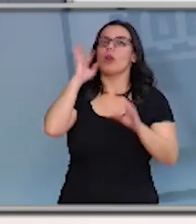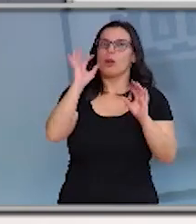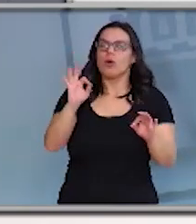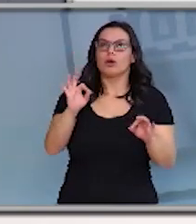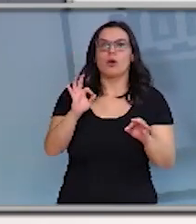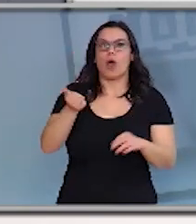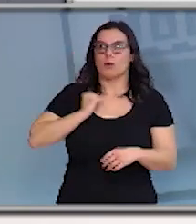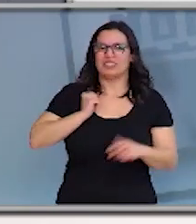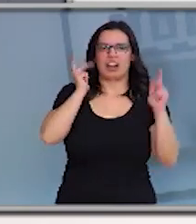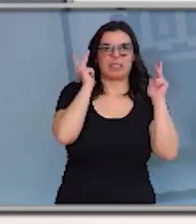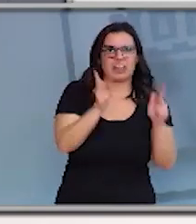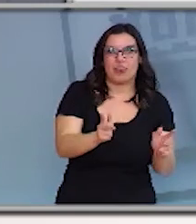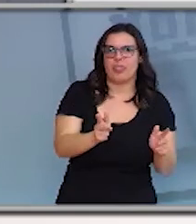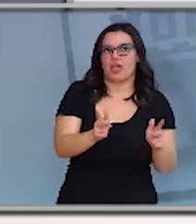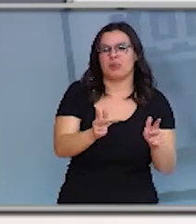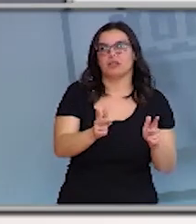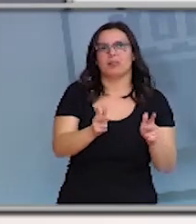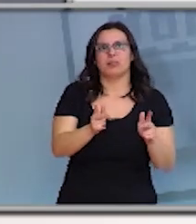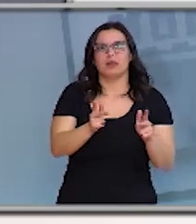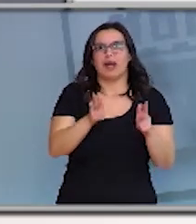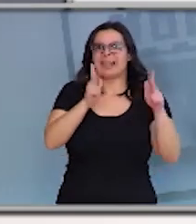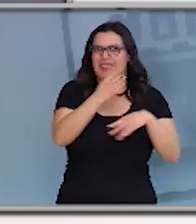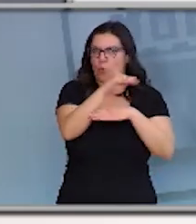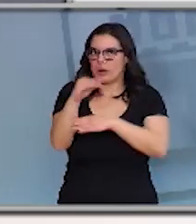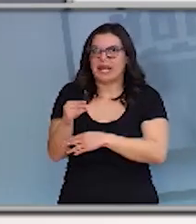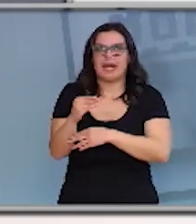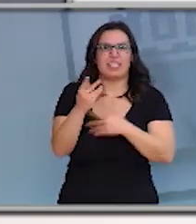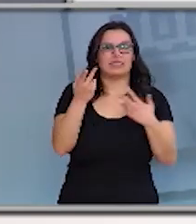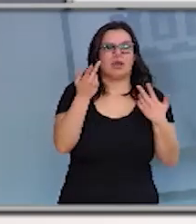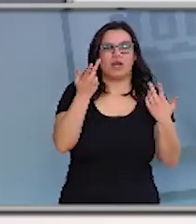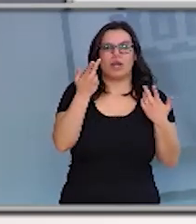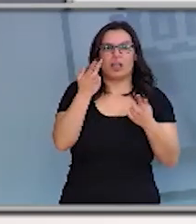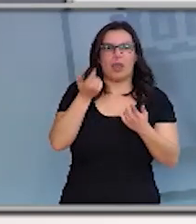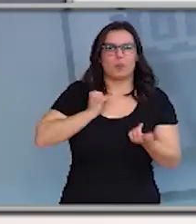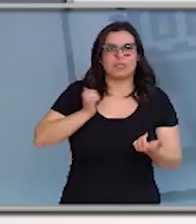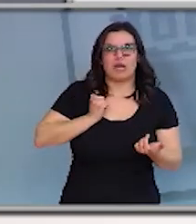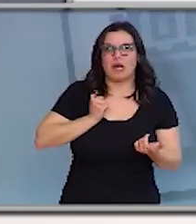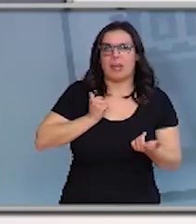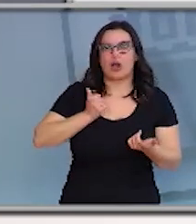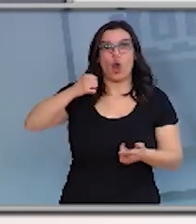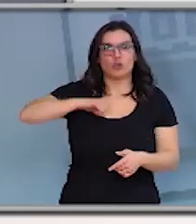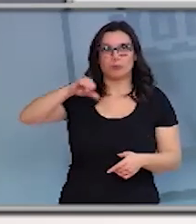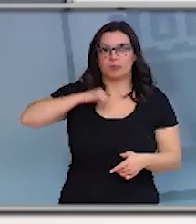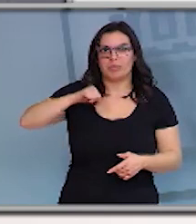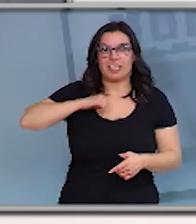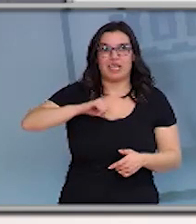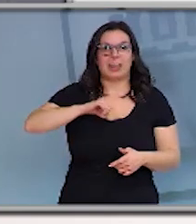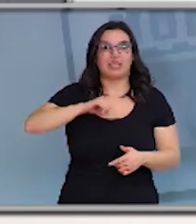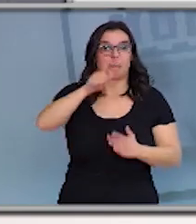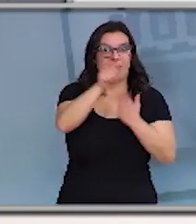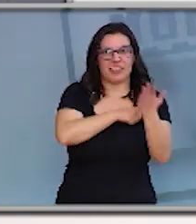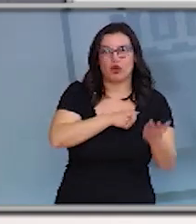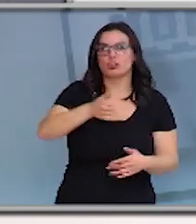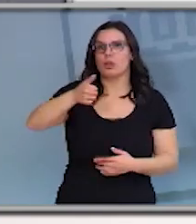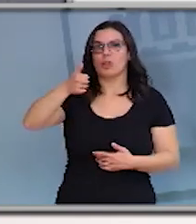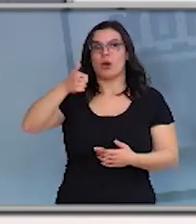residencias no solamente residencias juveniles utilizar los hospitales que no están vacíos